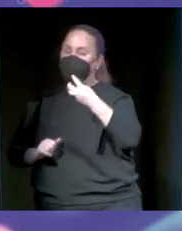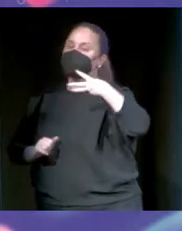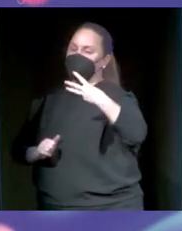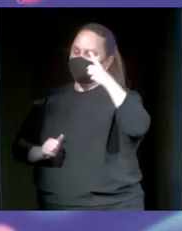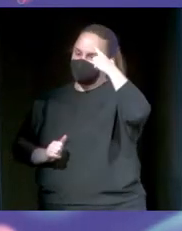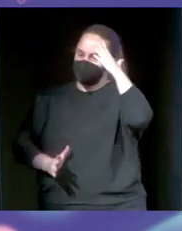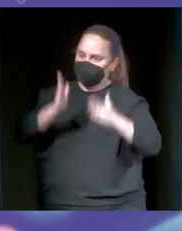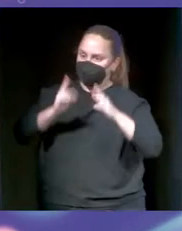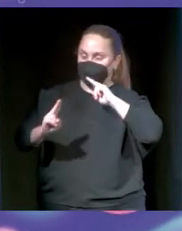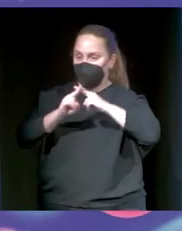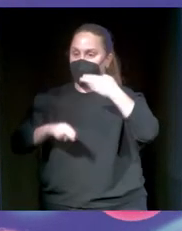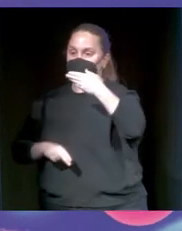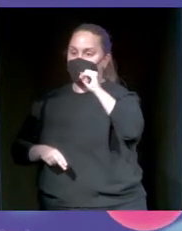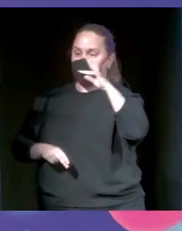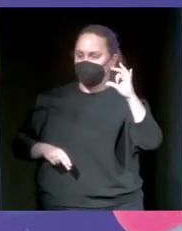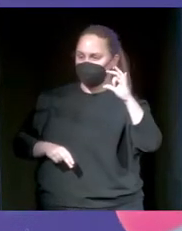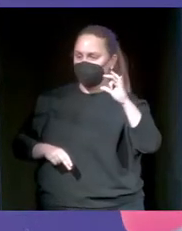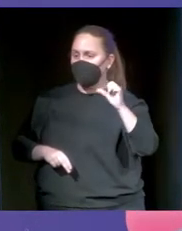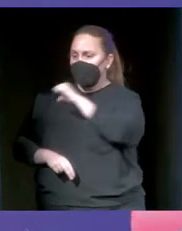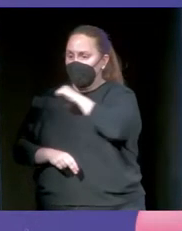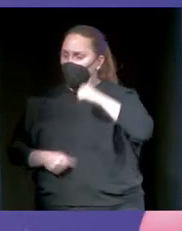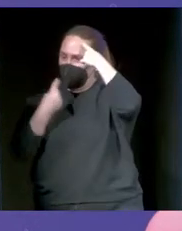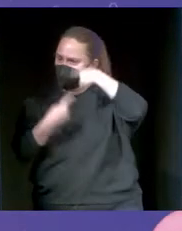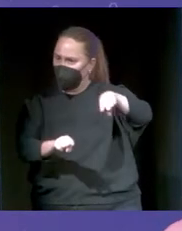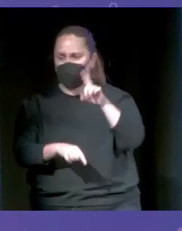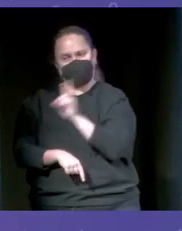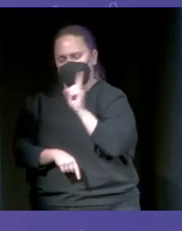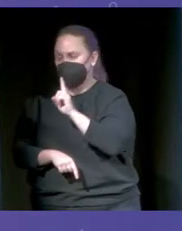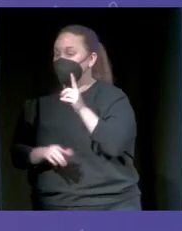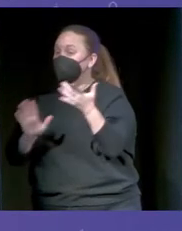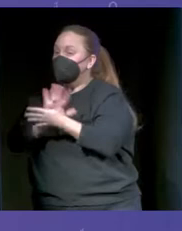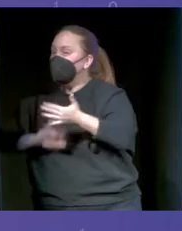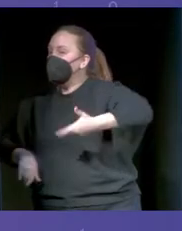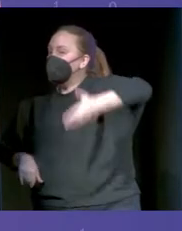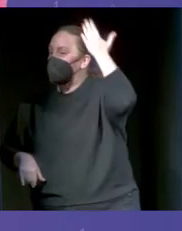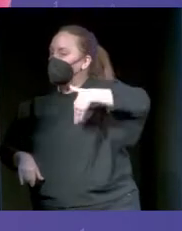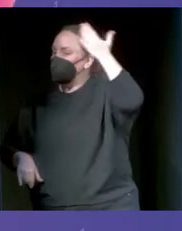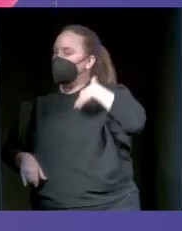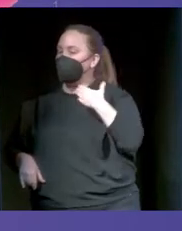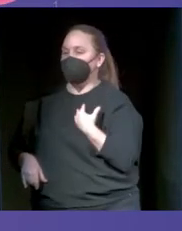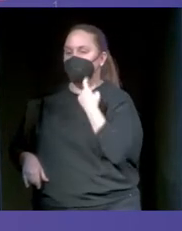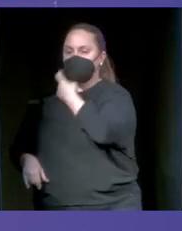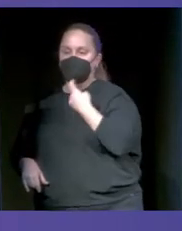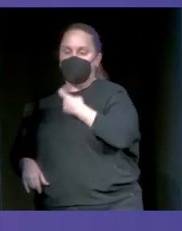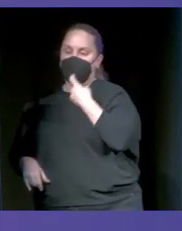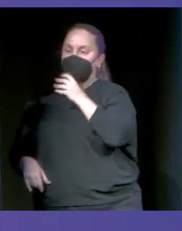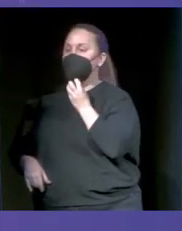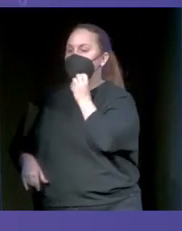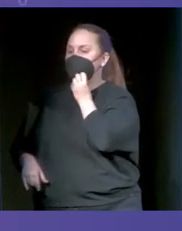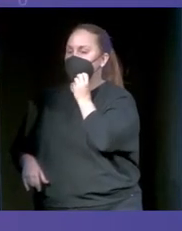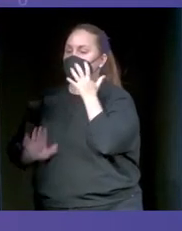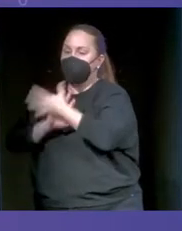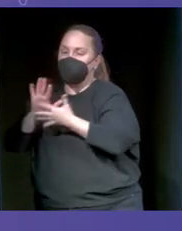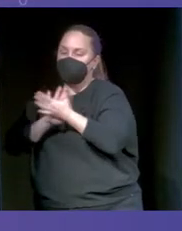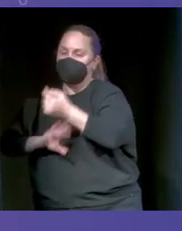bots totalmente autónomos, sino que me voy a remontar a la mitología griega para hablar de los